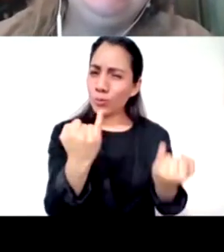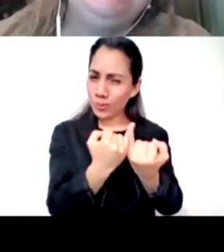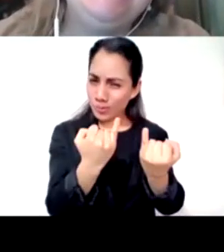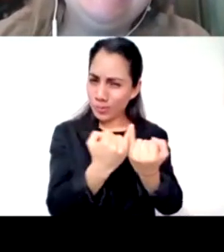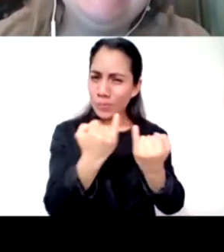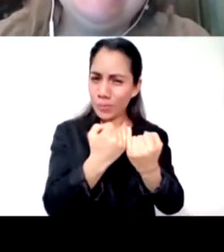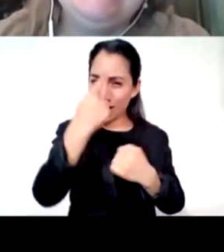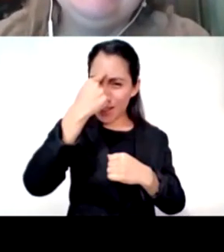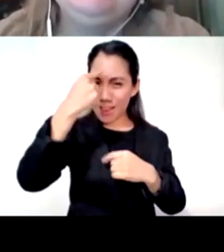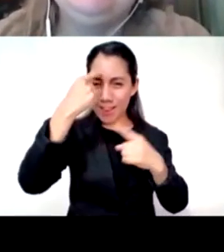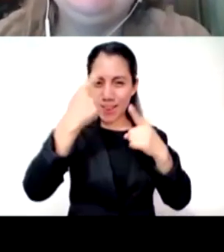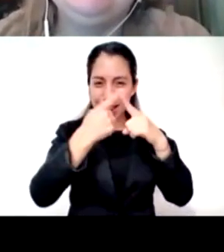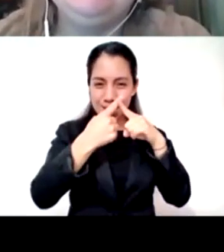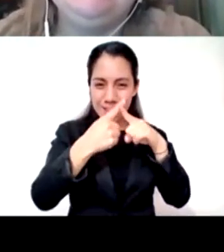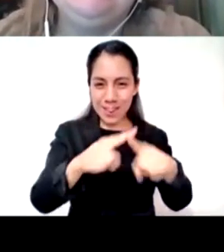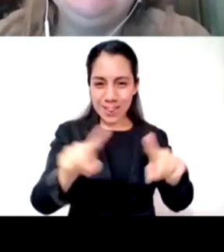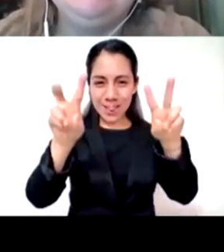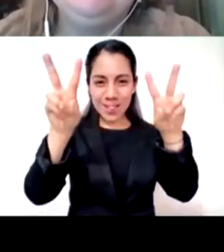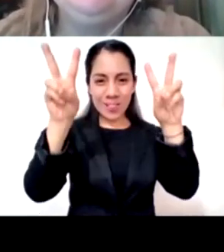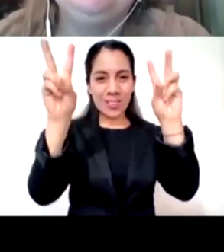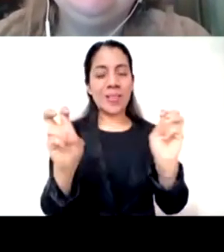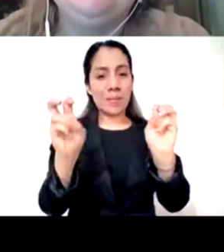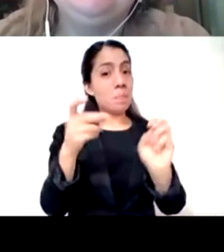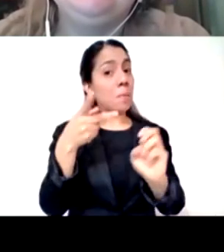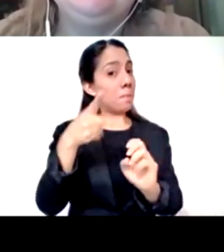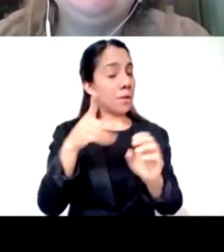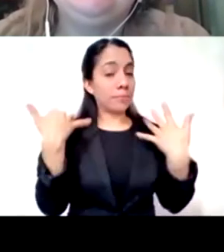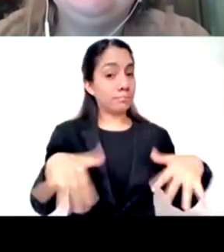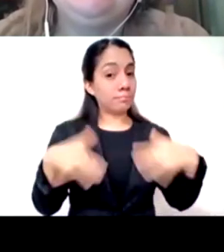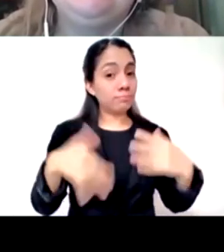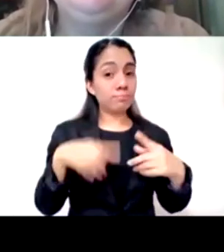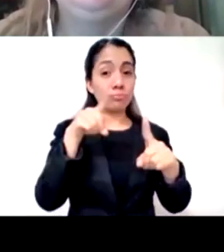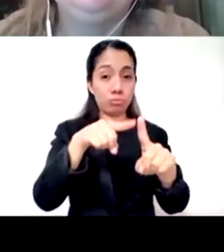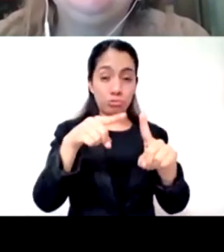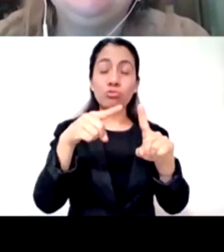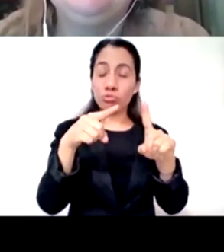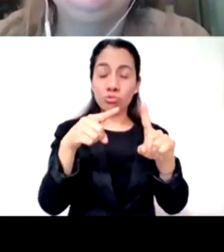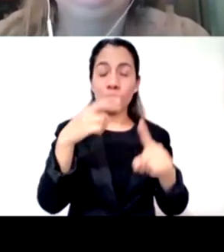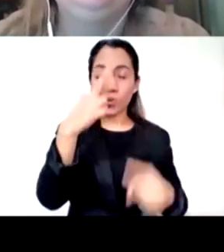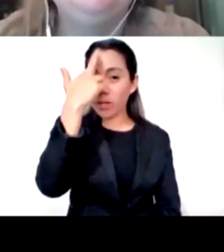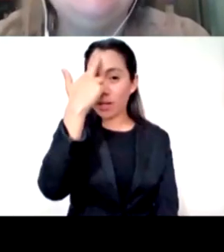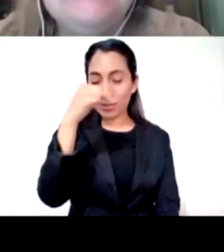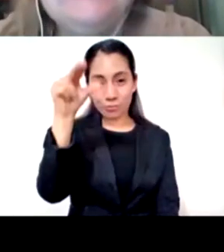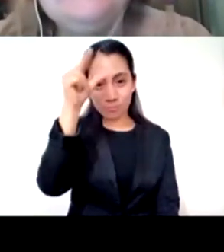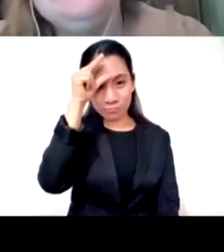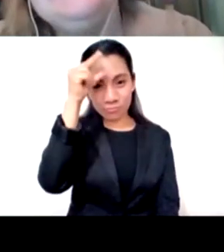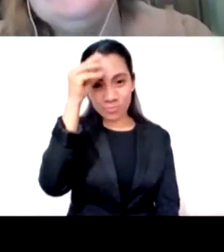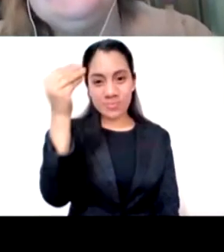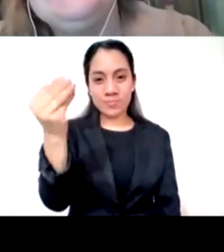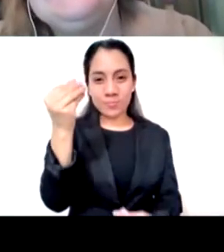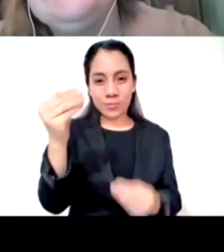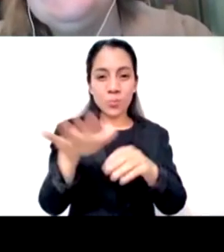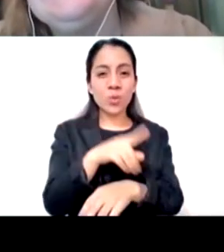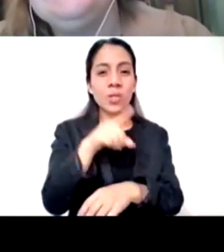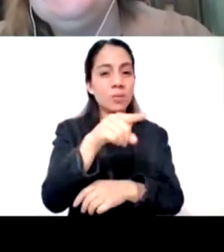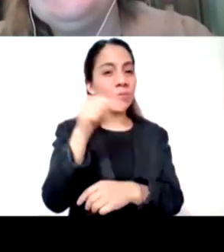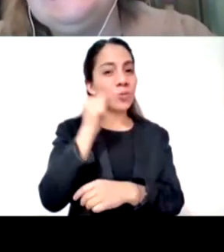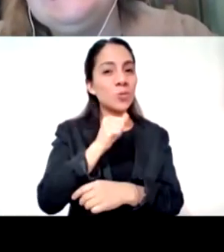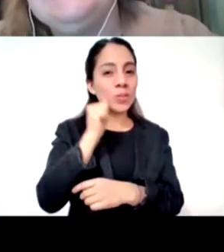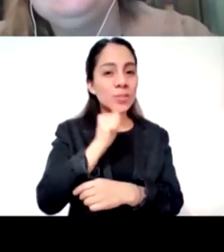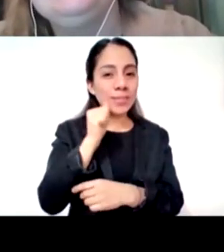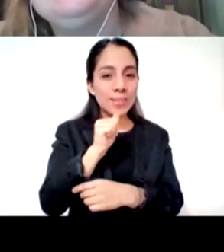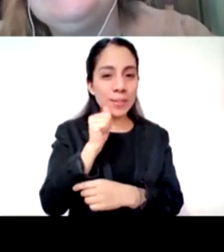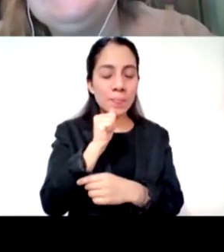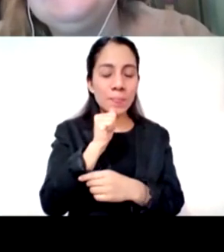pero qué bárbara consistente consistente y sabia sabia gracias porque nos invita siempre como un ángulo distinto